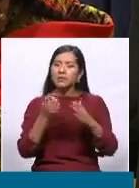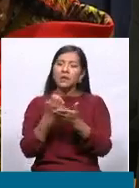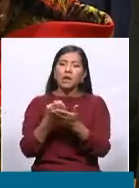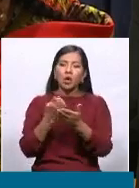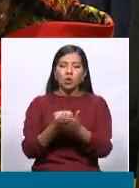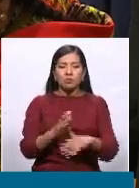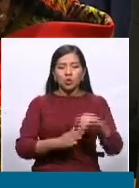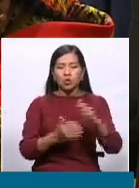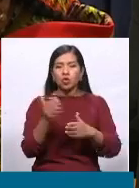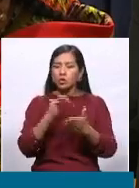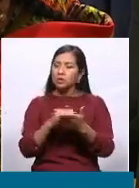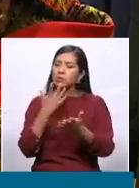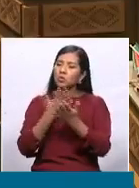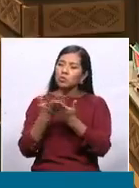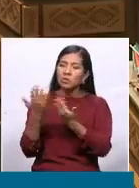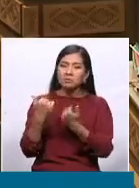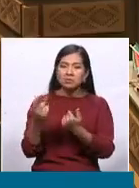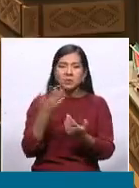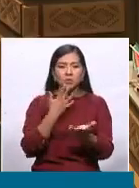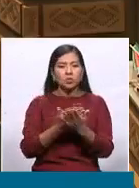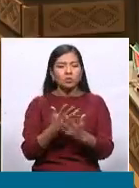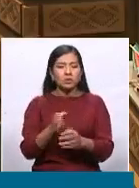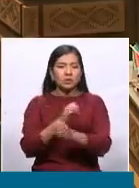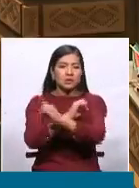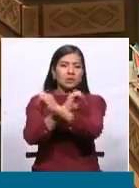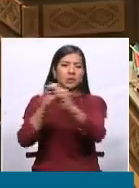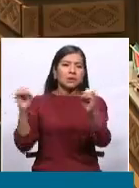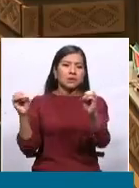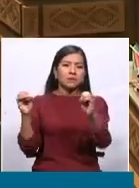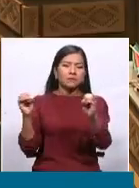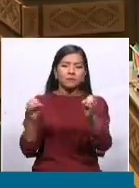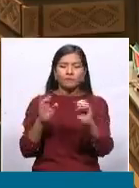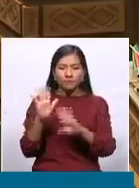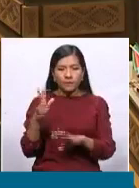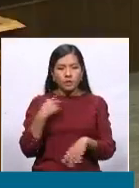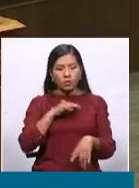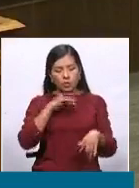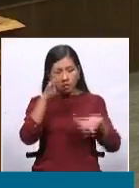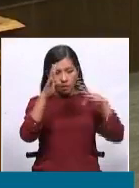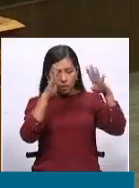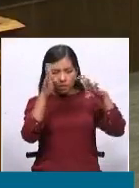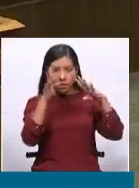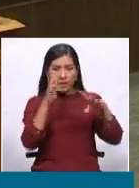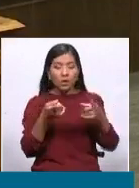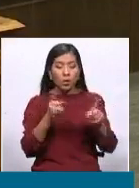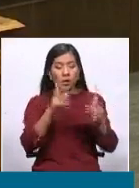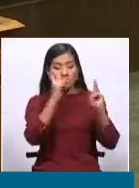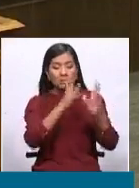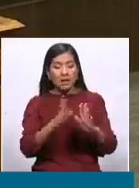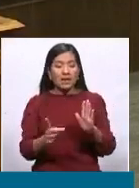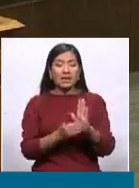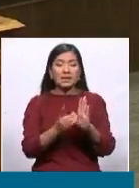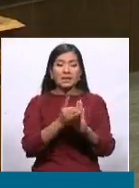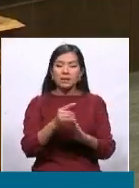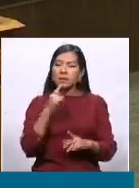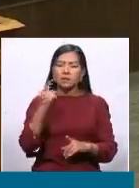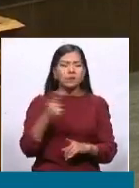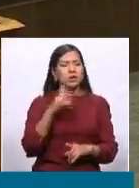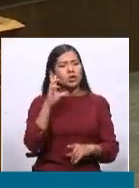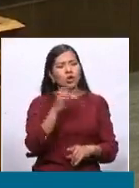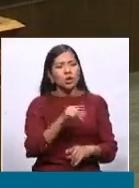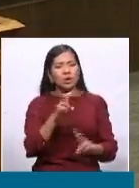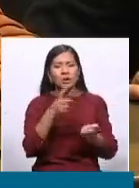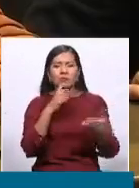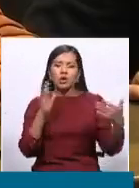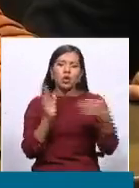económica no hicieron propuestas cuando estábamos tratando el plan de desarrollo lo único que decían no atenta contra las